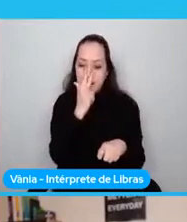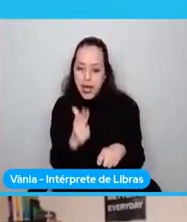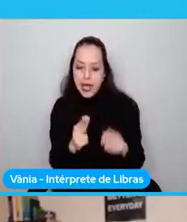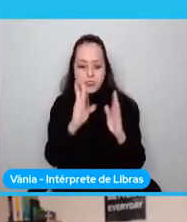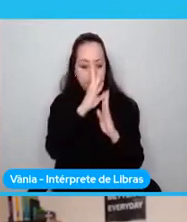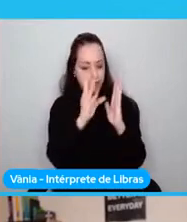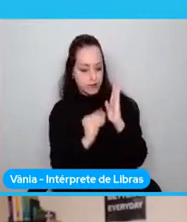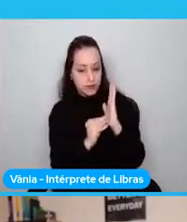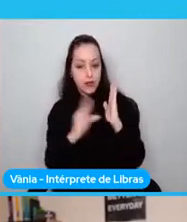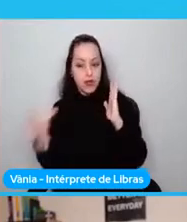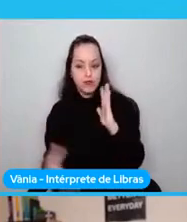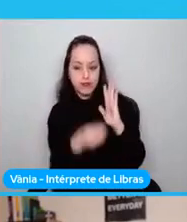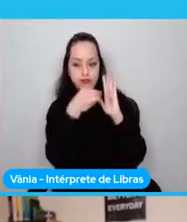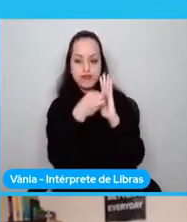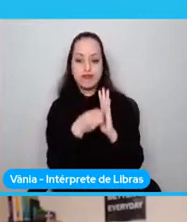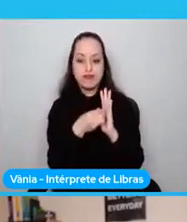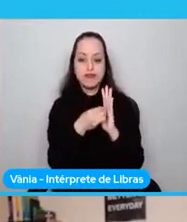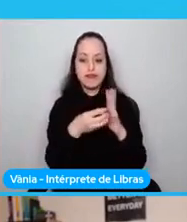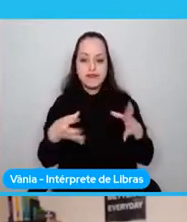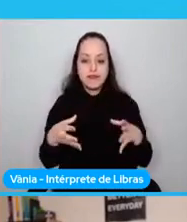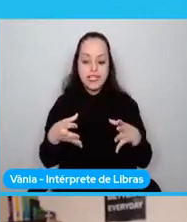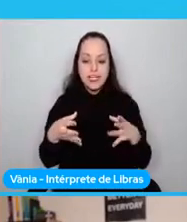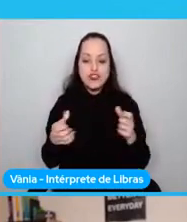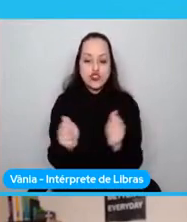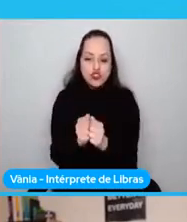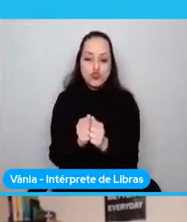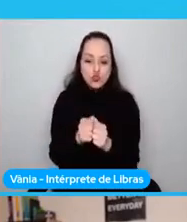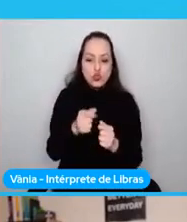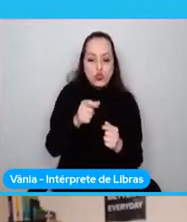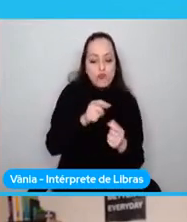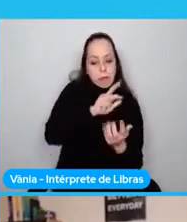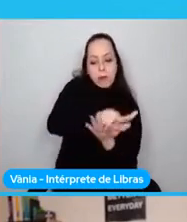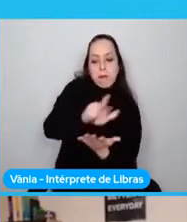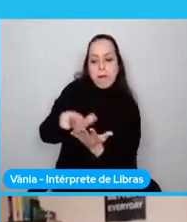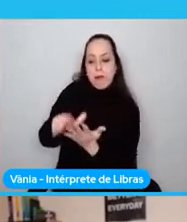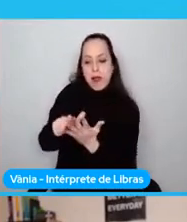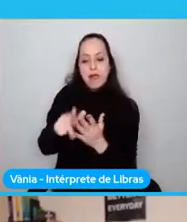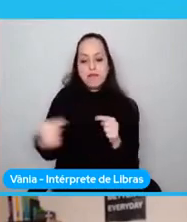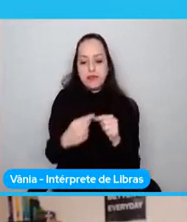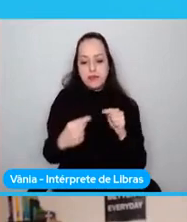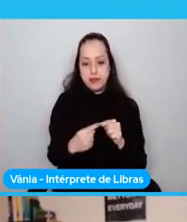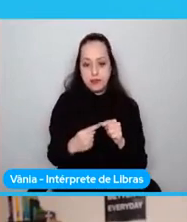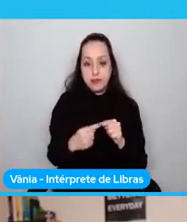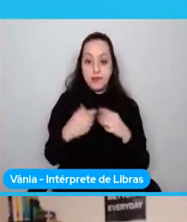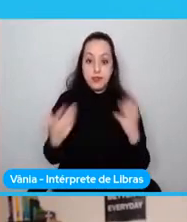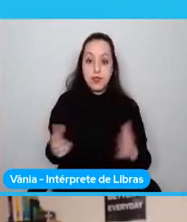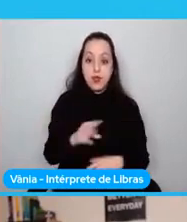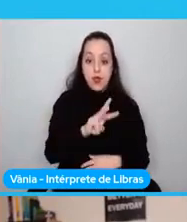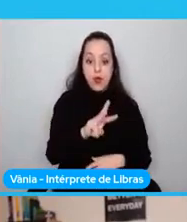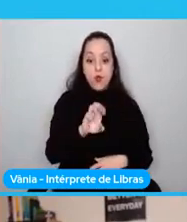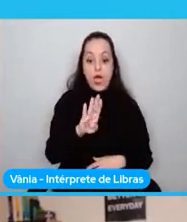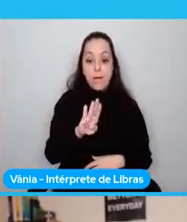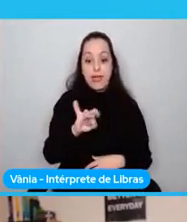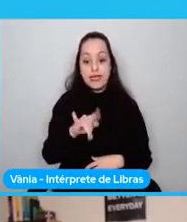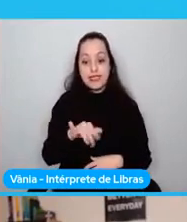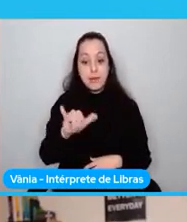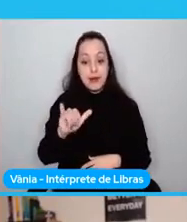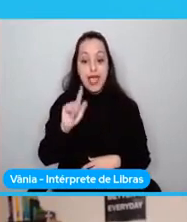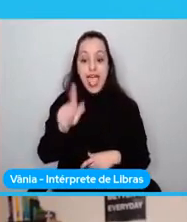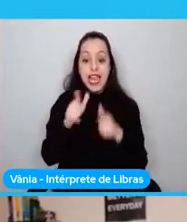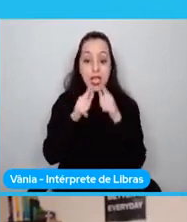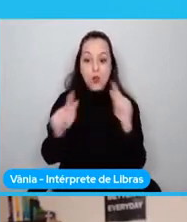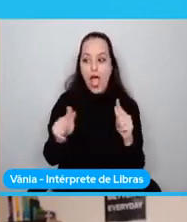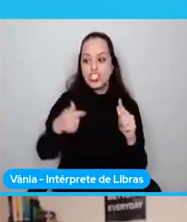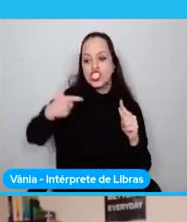lenguaje hacia WebAssembly. Con esto quiero decirles que WebAssembly no es un lenguaje más. WebAssembly no es un SDK